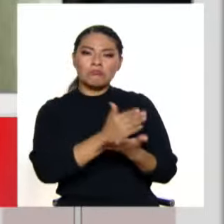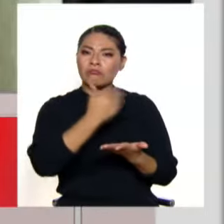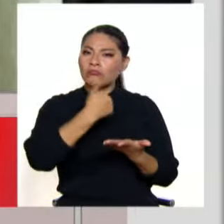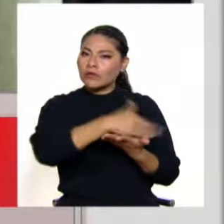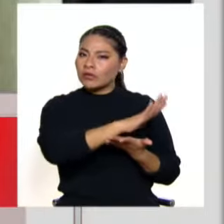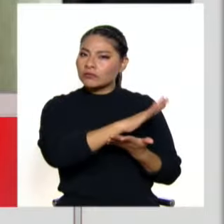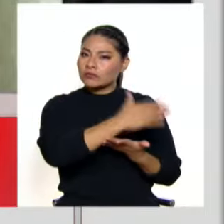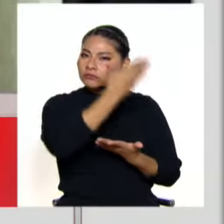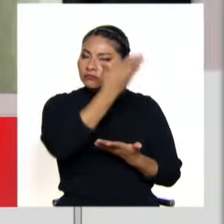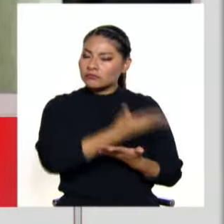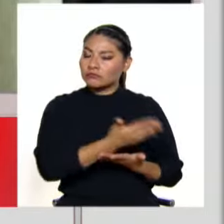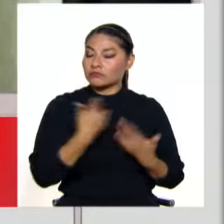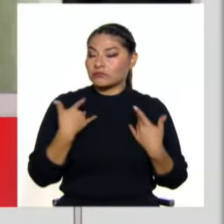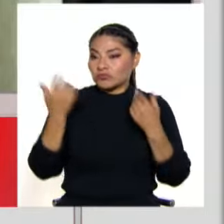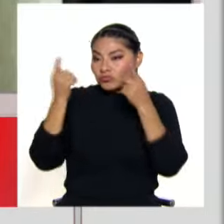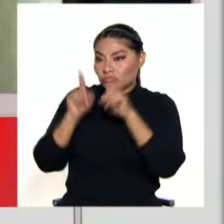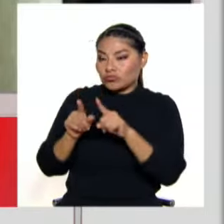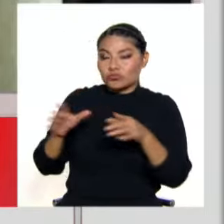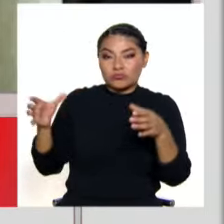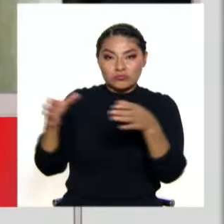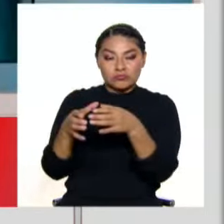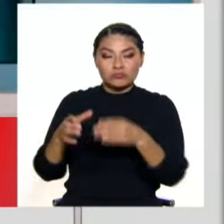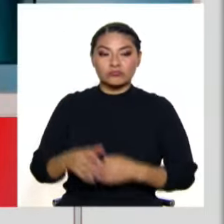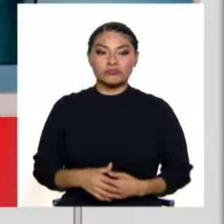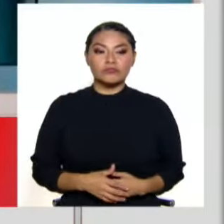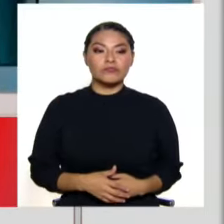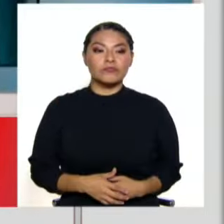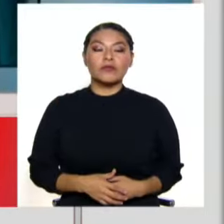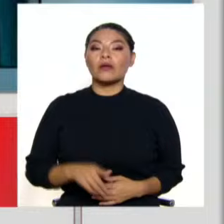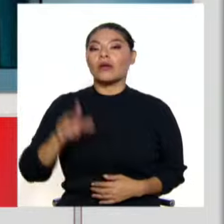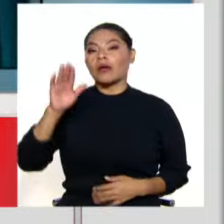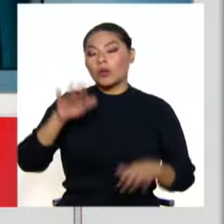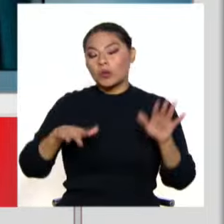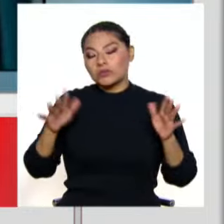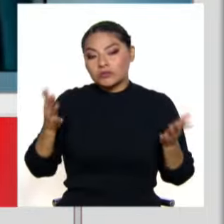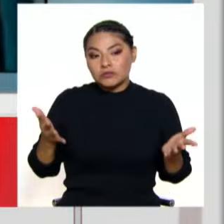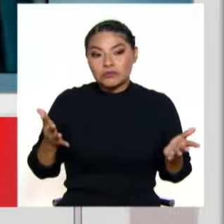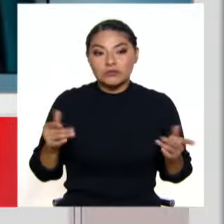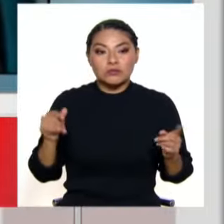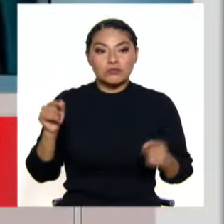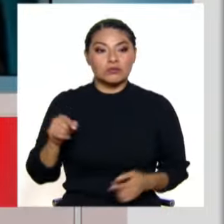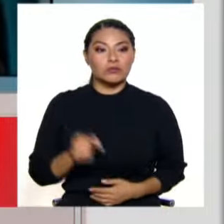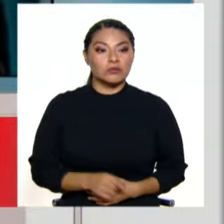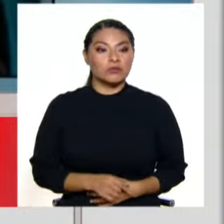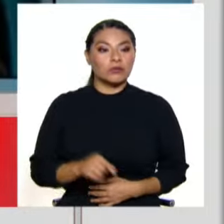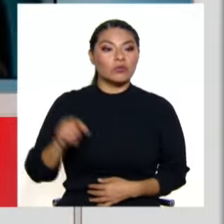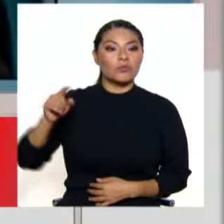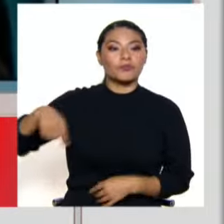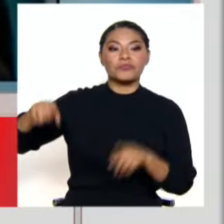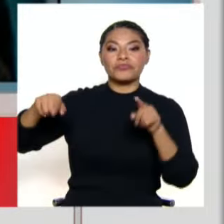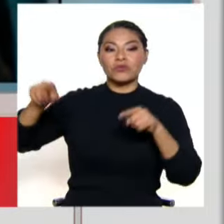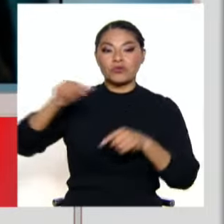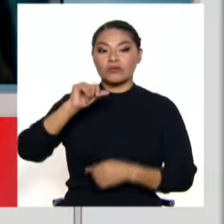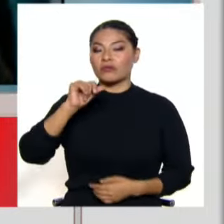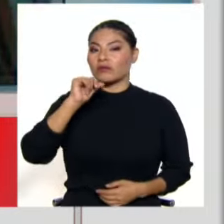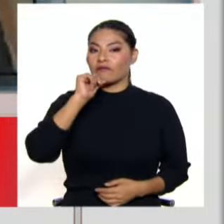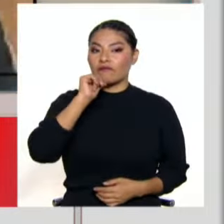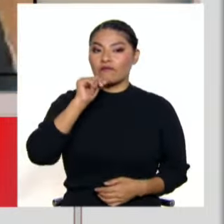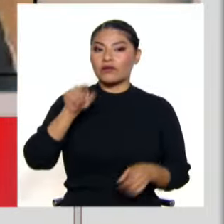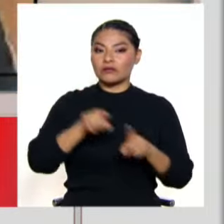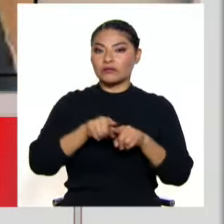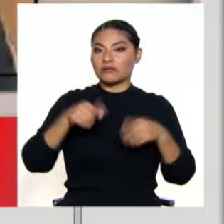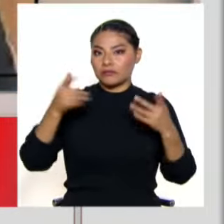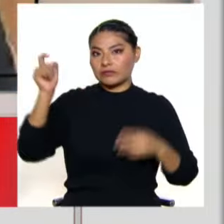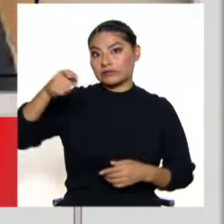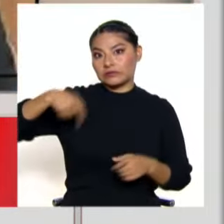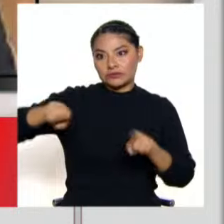de la Junta para poder tomar esta decisión. Pero aún así, el que hayan incurrido en una falta de iniciativa o quizás